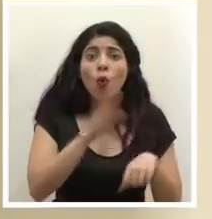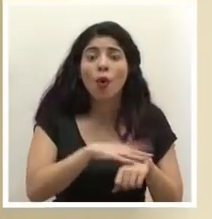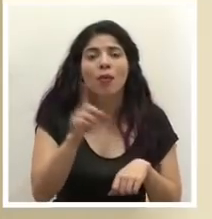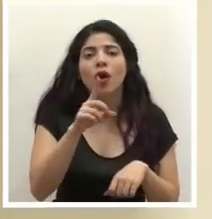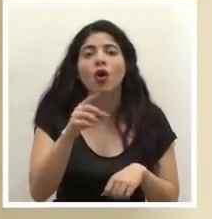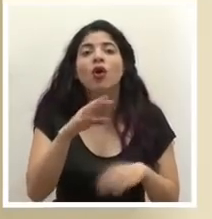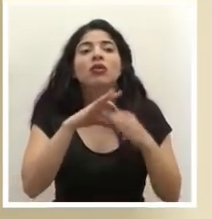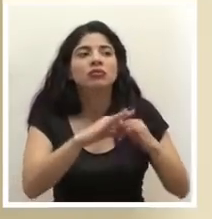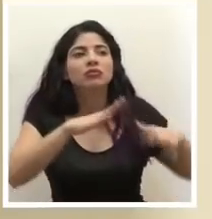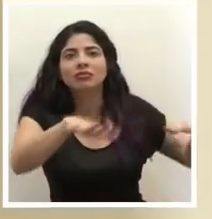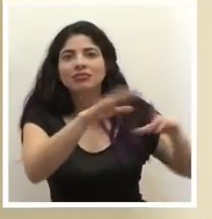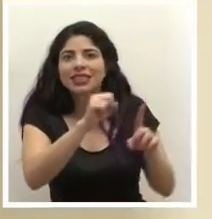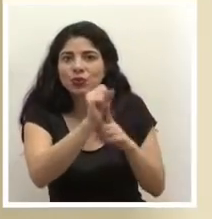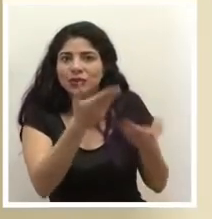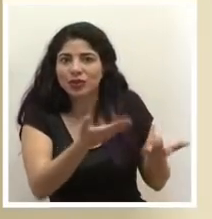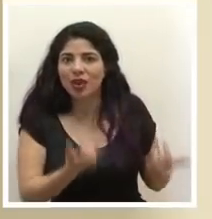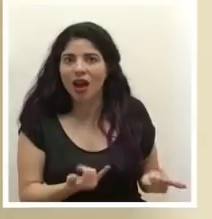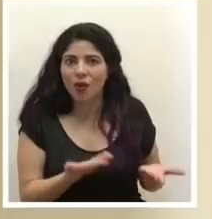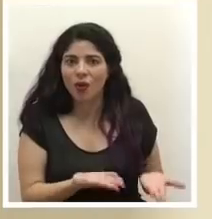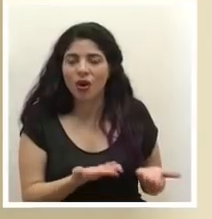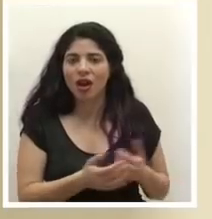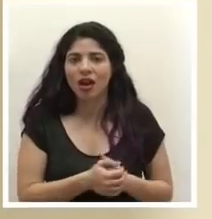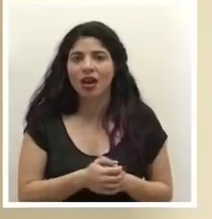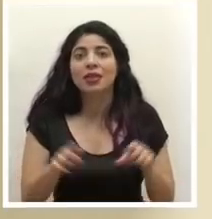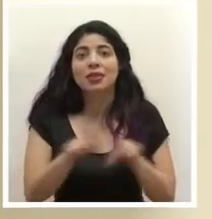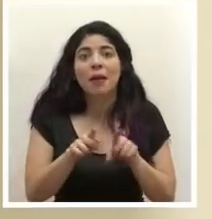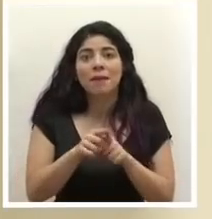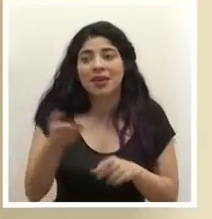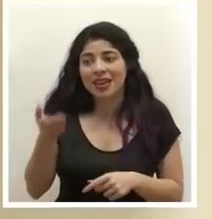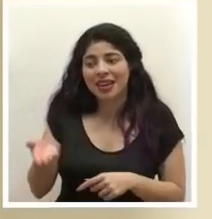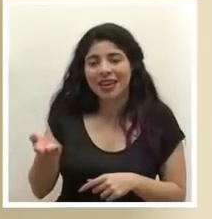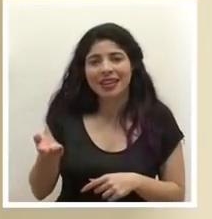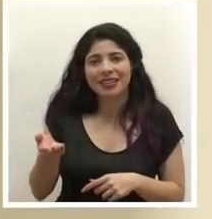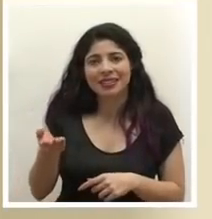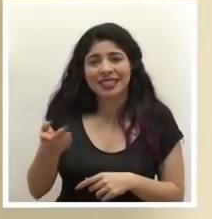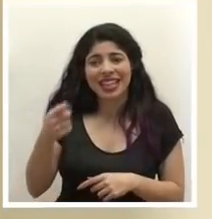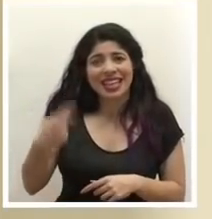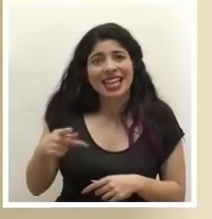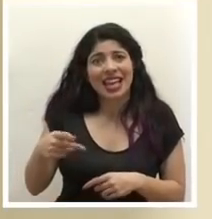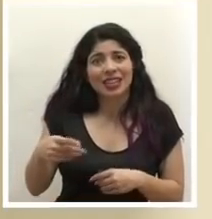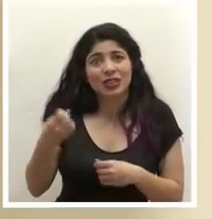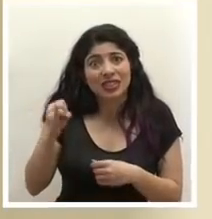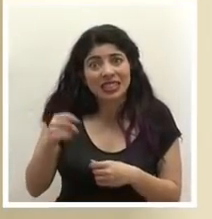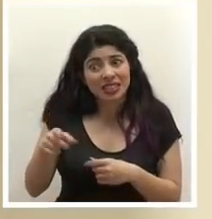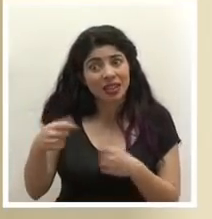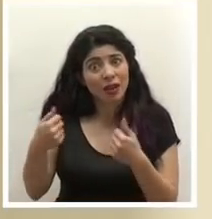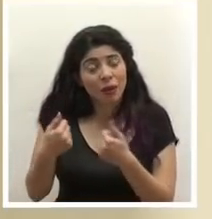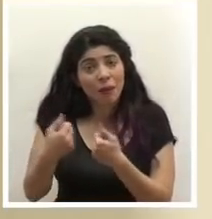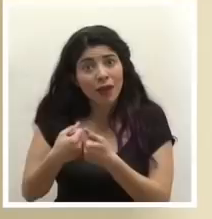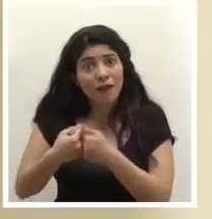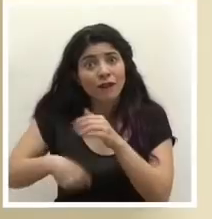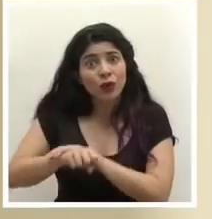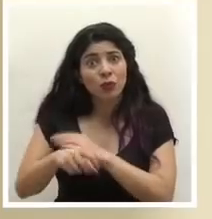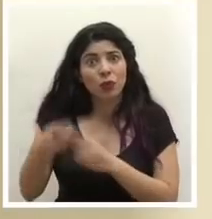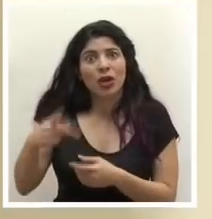situación que estamos viviendo y por la eventualidad también que conlleva ese riesgo incrementado y que podemos manejarlo y